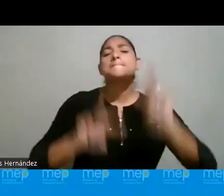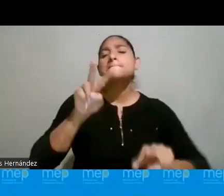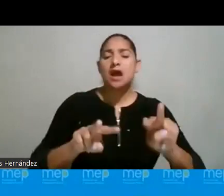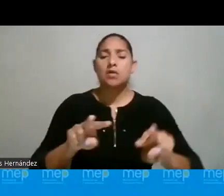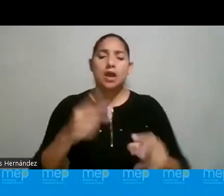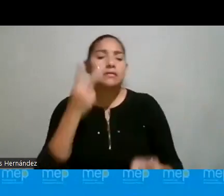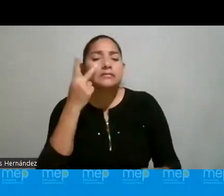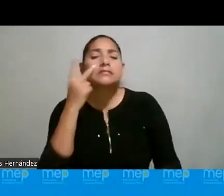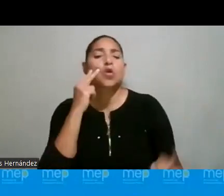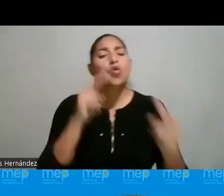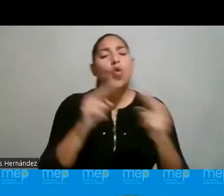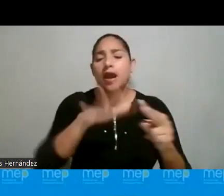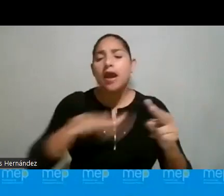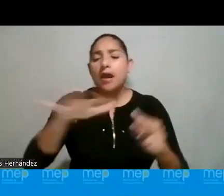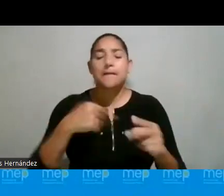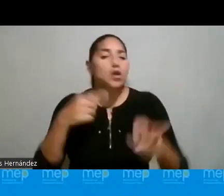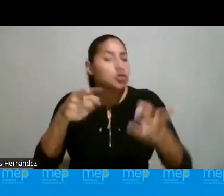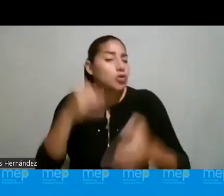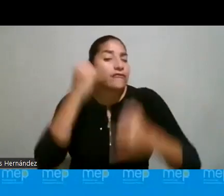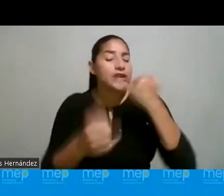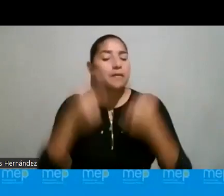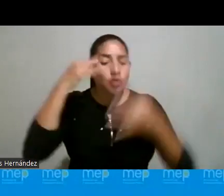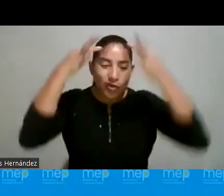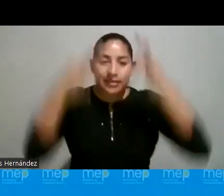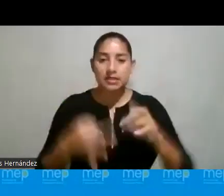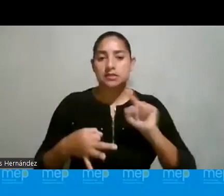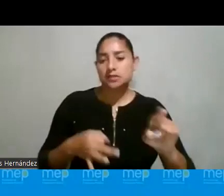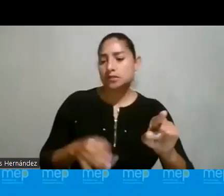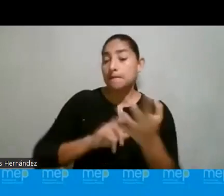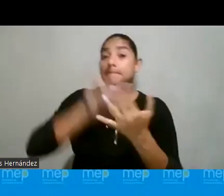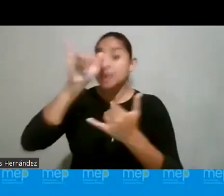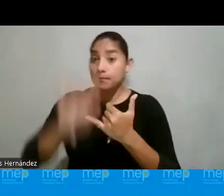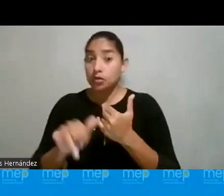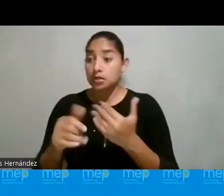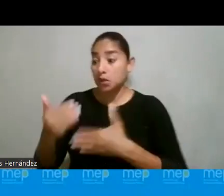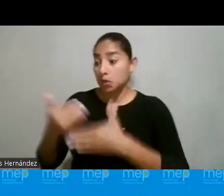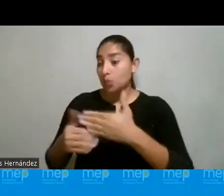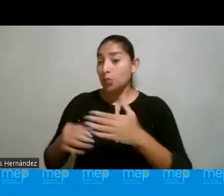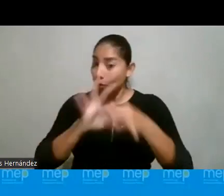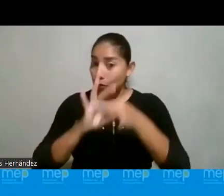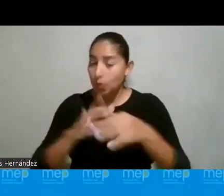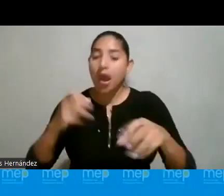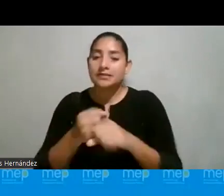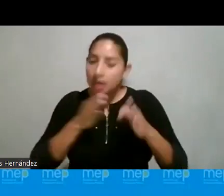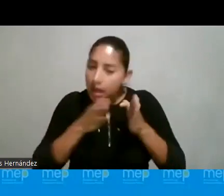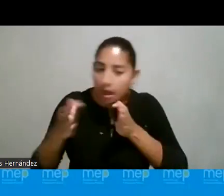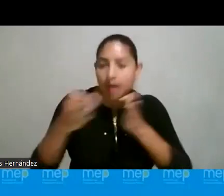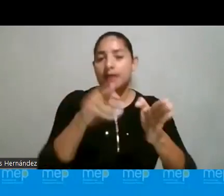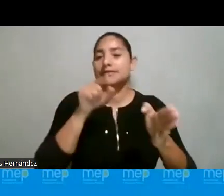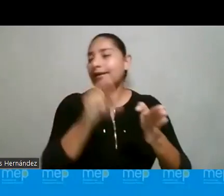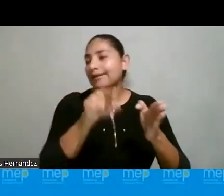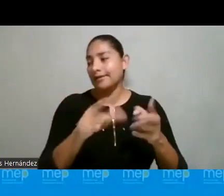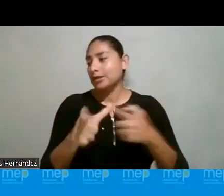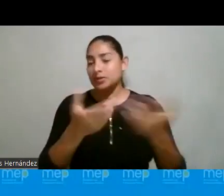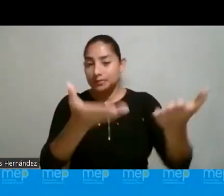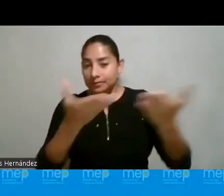explorar estas áreas para yo finalmente decidir si mi proyecto o mis proyectos vocacionales los quiero dirigir ahí. Entonces, poder